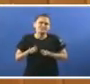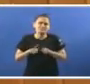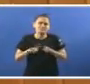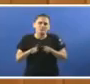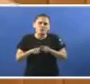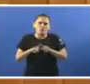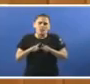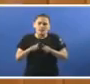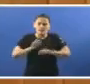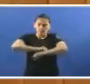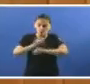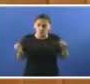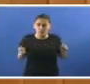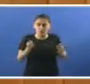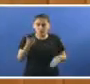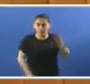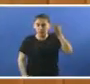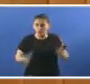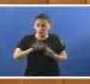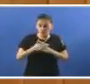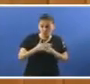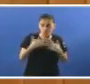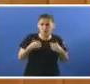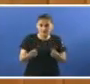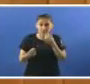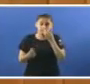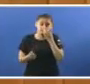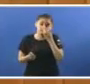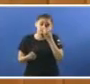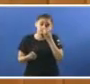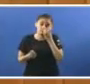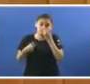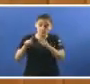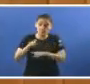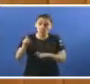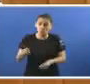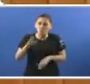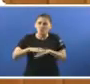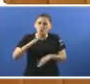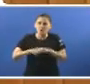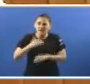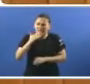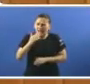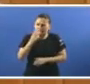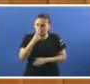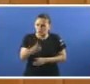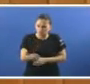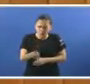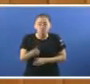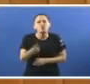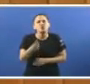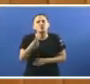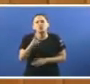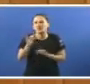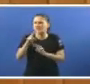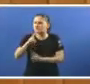imposible valorar a situación da sanidade con estes datos Pregúntome por que levan casi dousanos Sin responder a